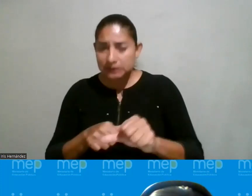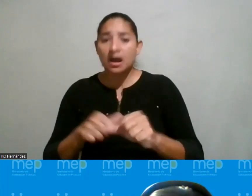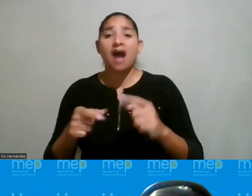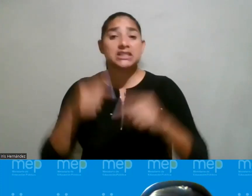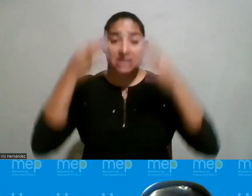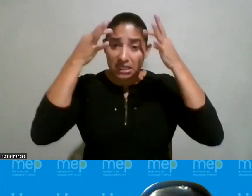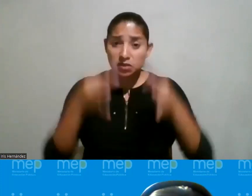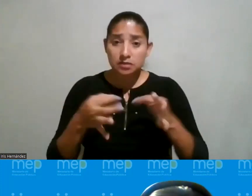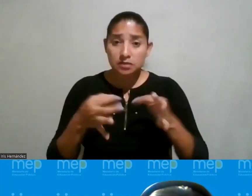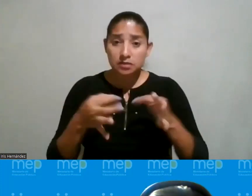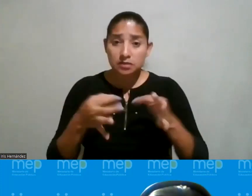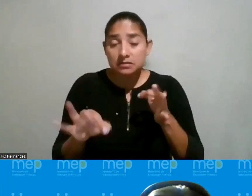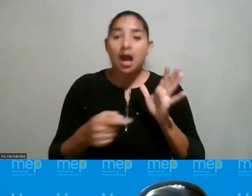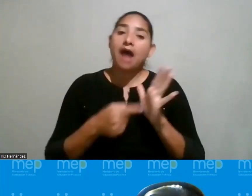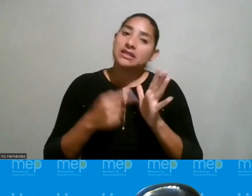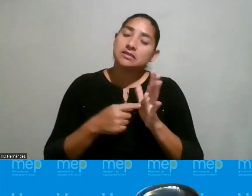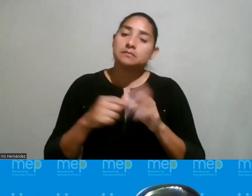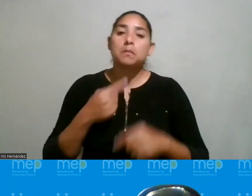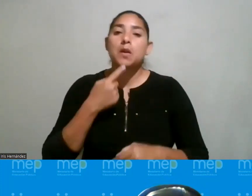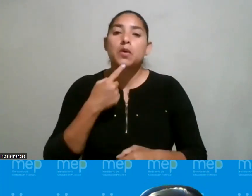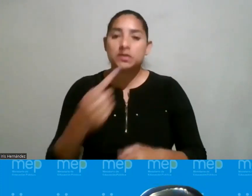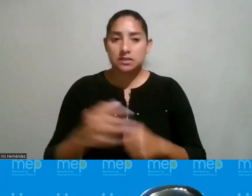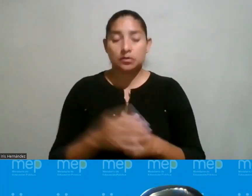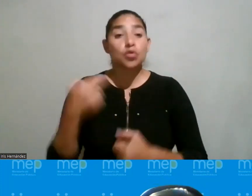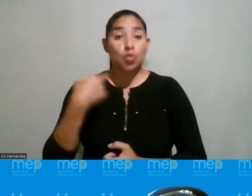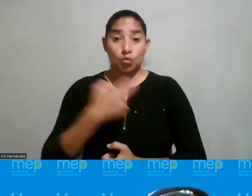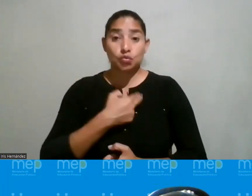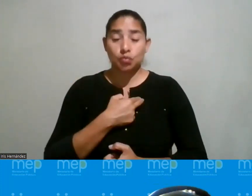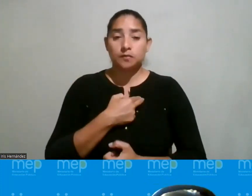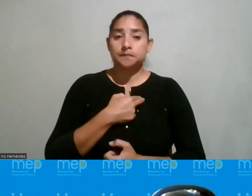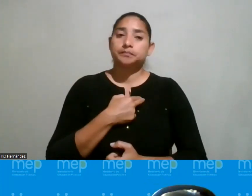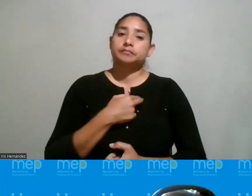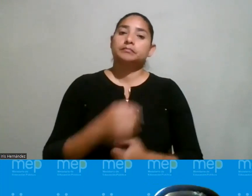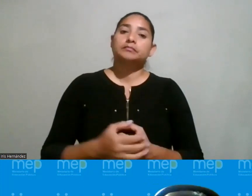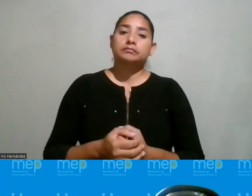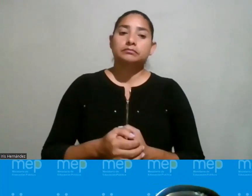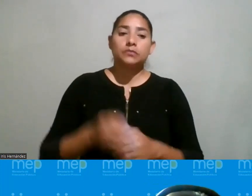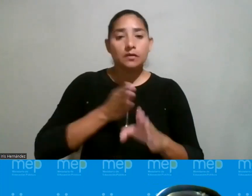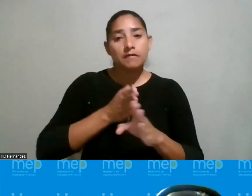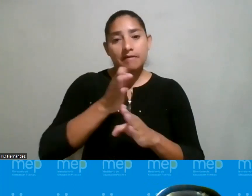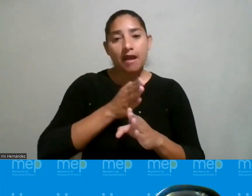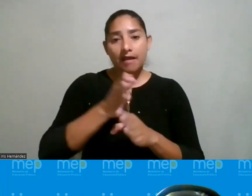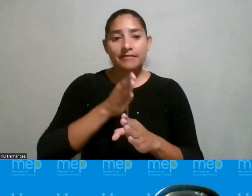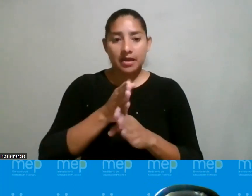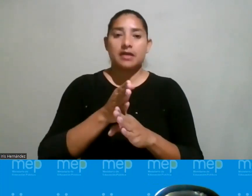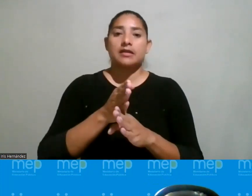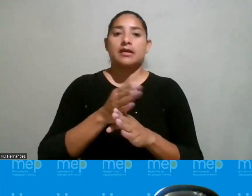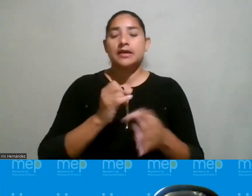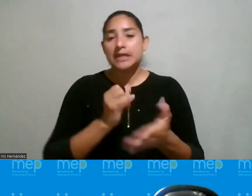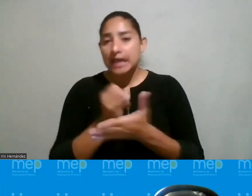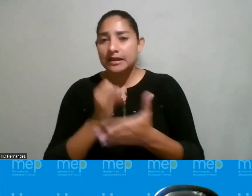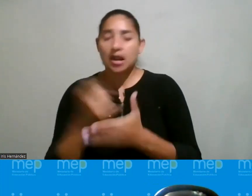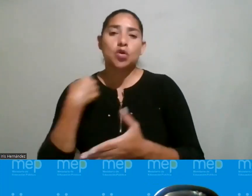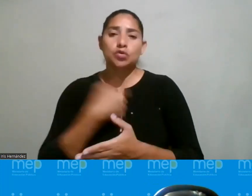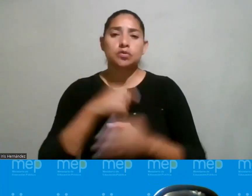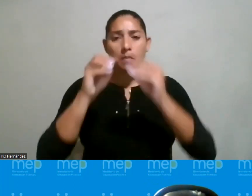decisiones vean que el hecho de decir si estamos en una carrera de ingeniería el hecho de decir tenemos